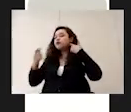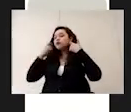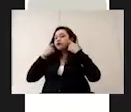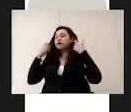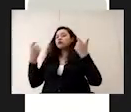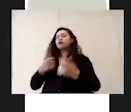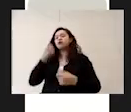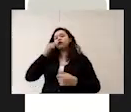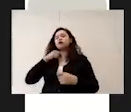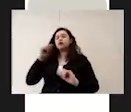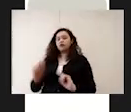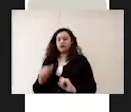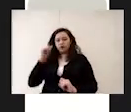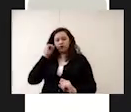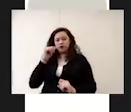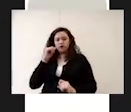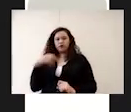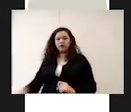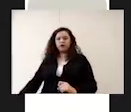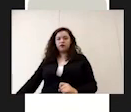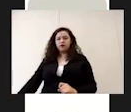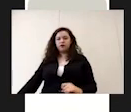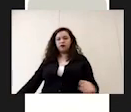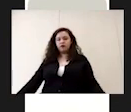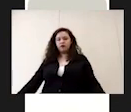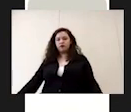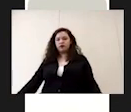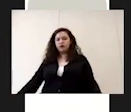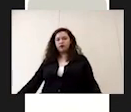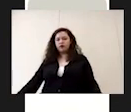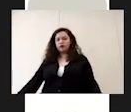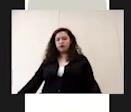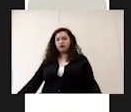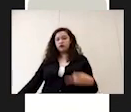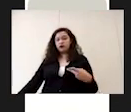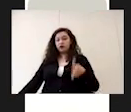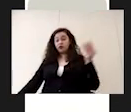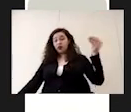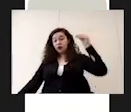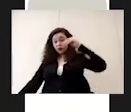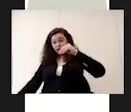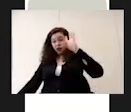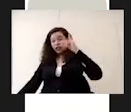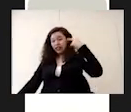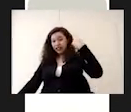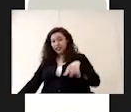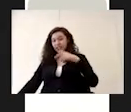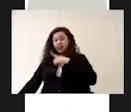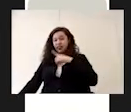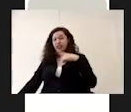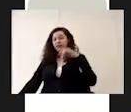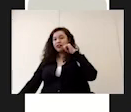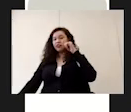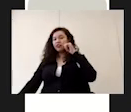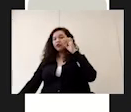cabeza depende del tipo de cubrebocas pero tanto para colocarlo como para retirarlo se debe sujetar siempre de los